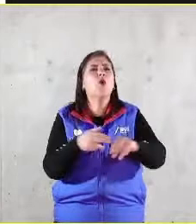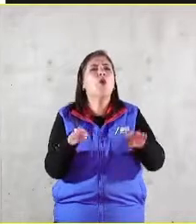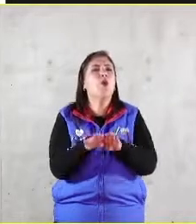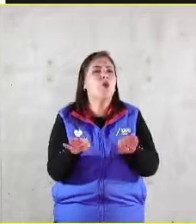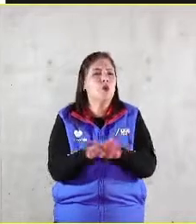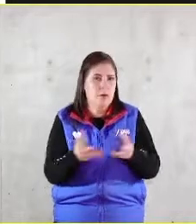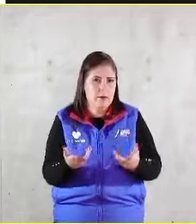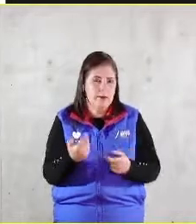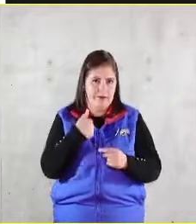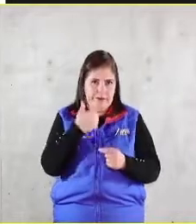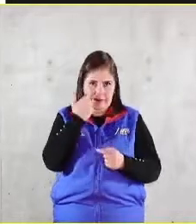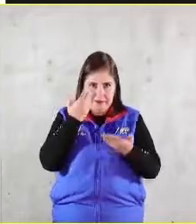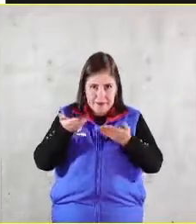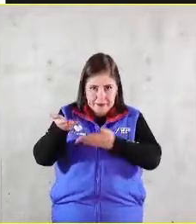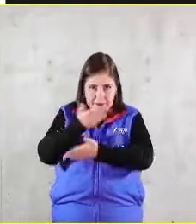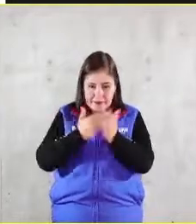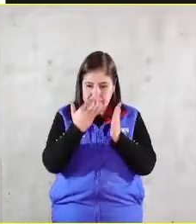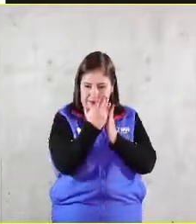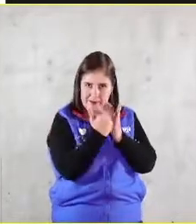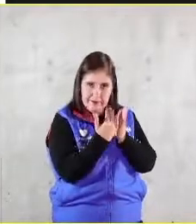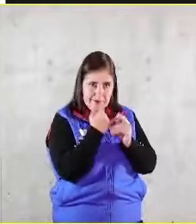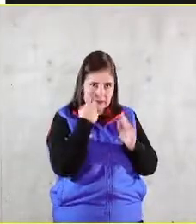y lo que quiero compartirles es